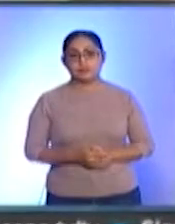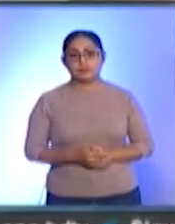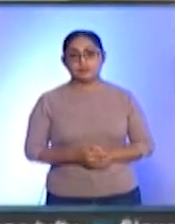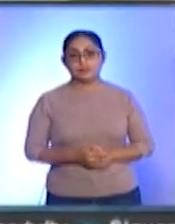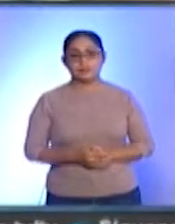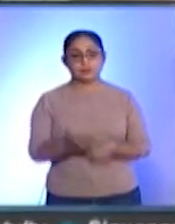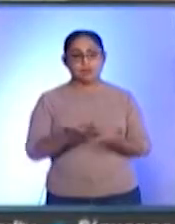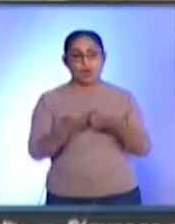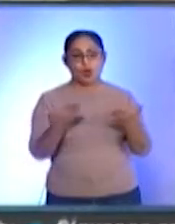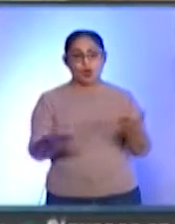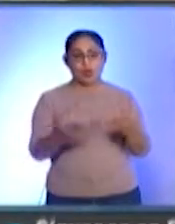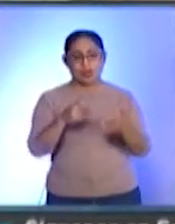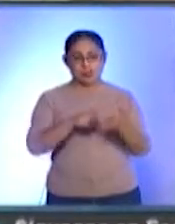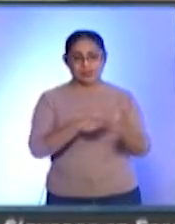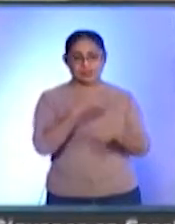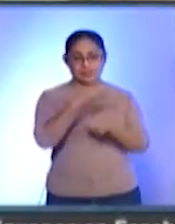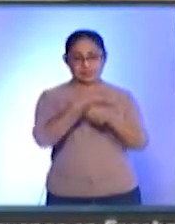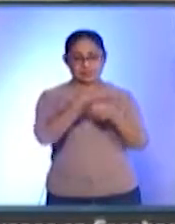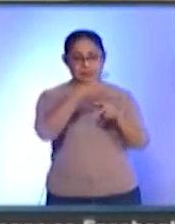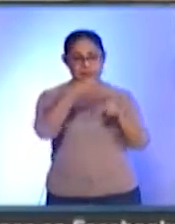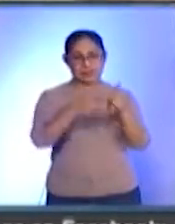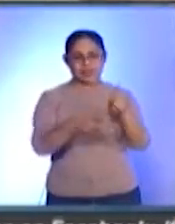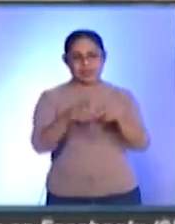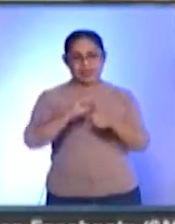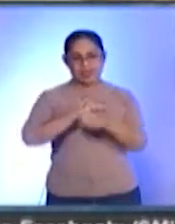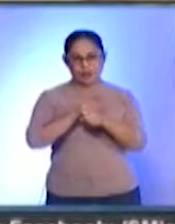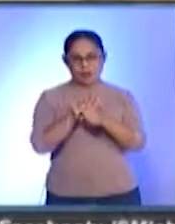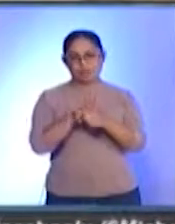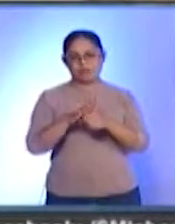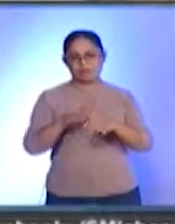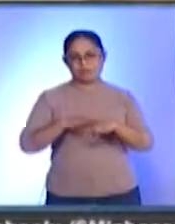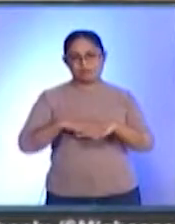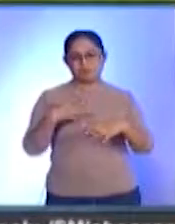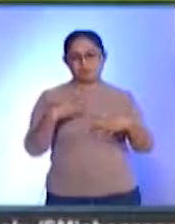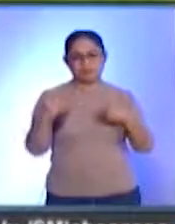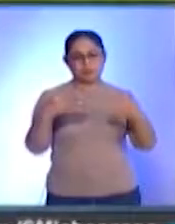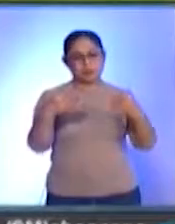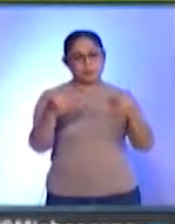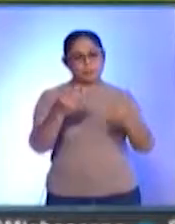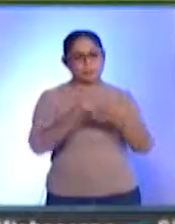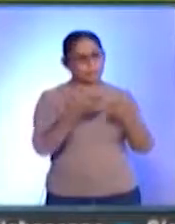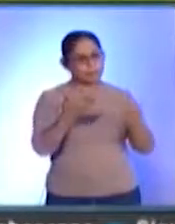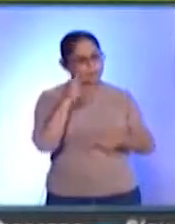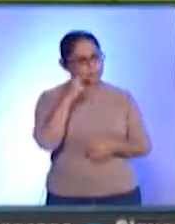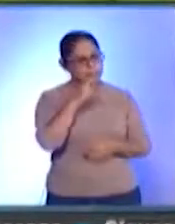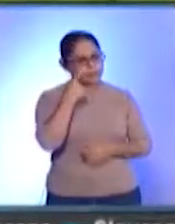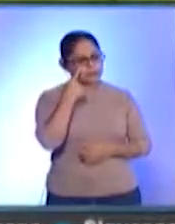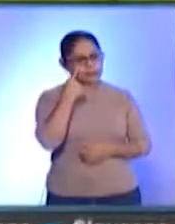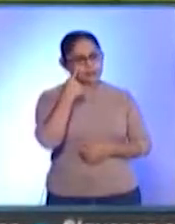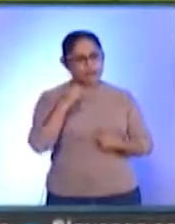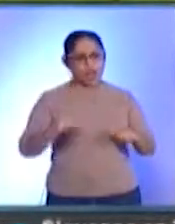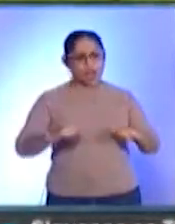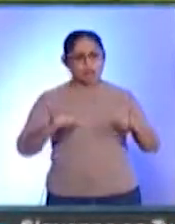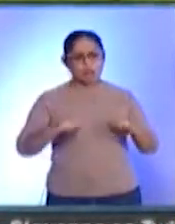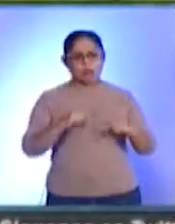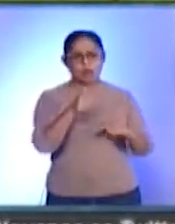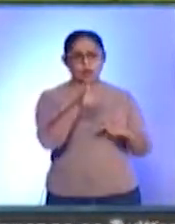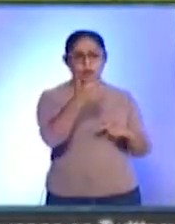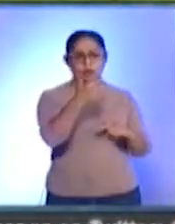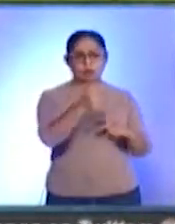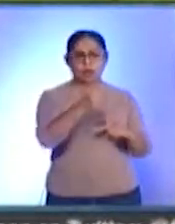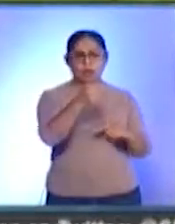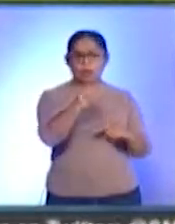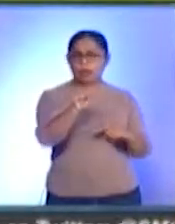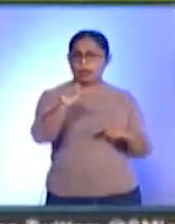En esta tercera ola de COVID-19, los contagios se han diagnosticado principalmente en adolescentes a partir de los 12 años de edad,